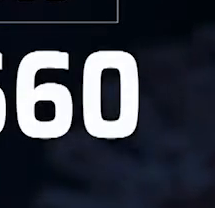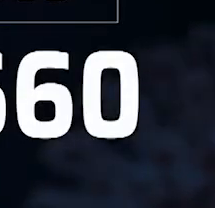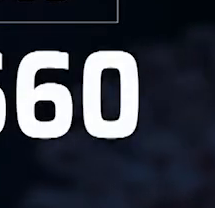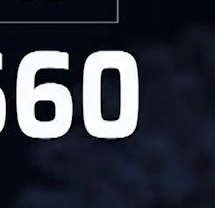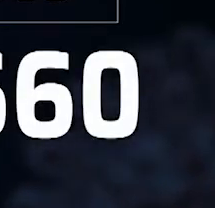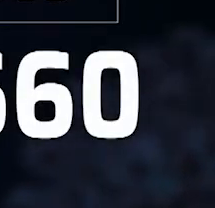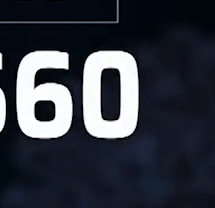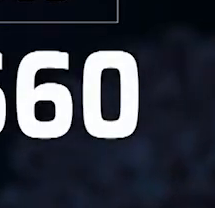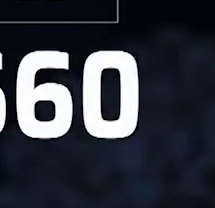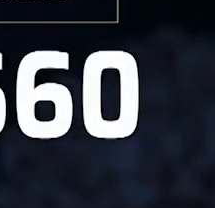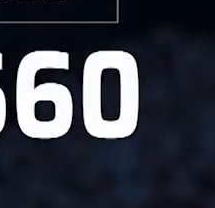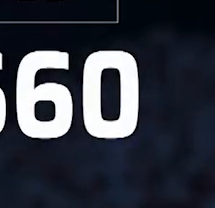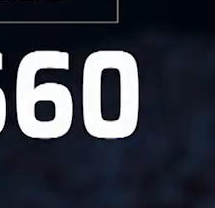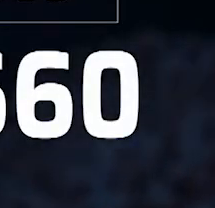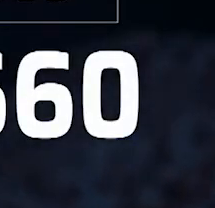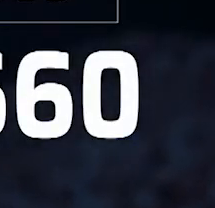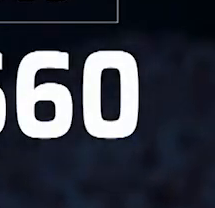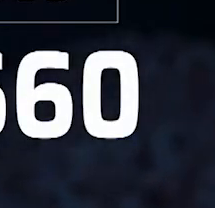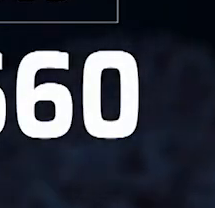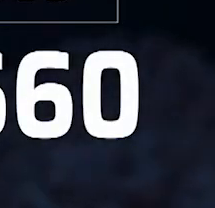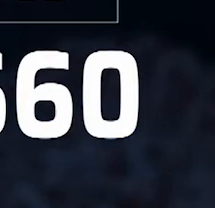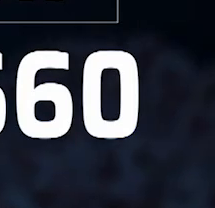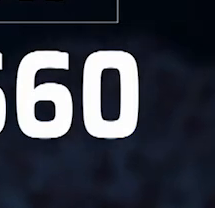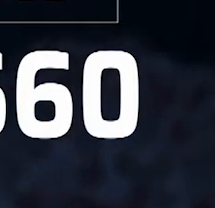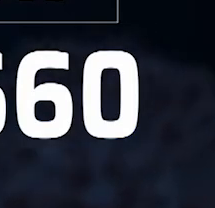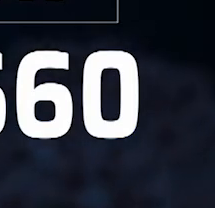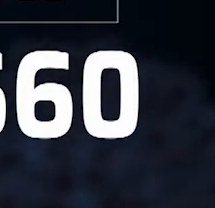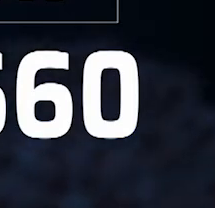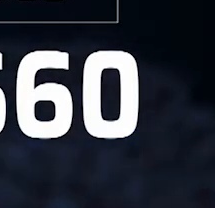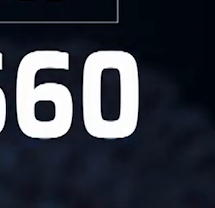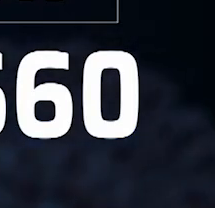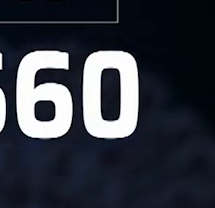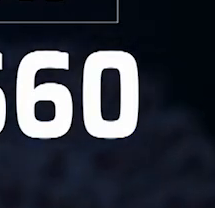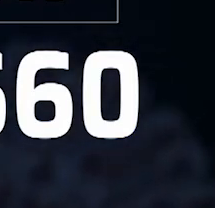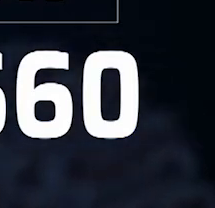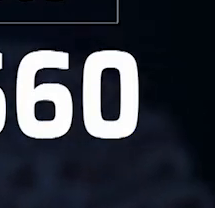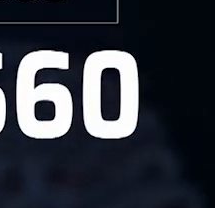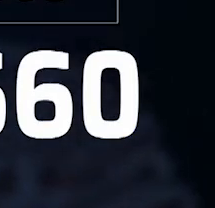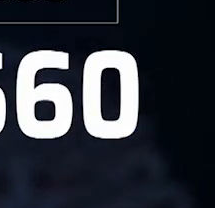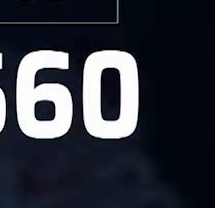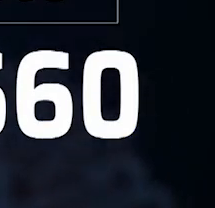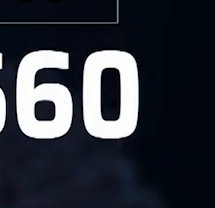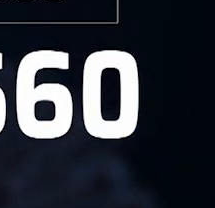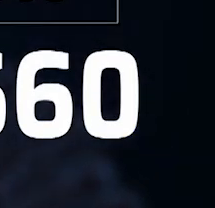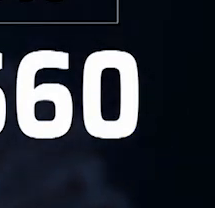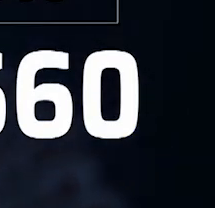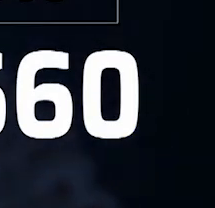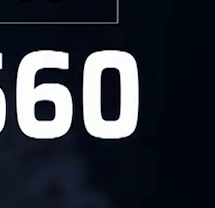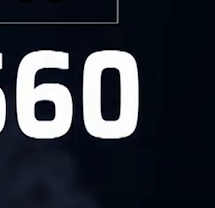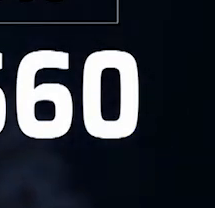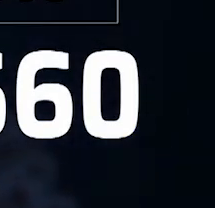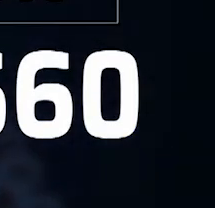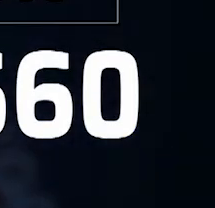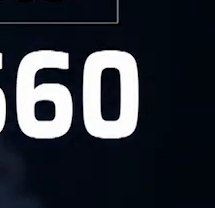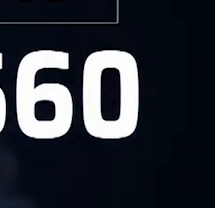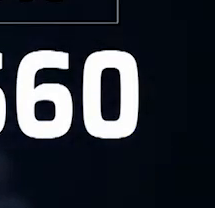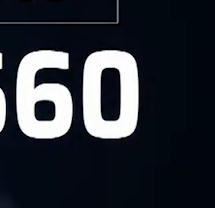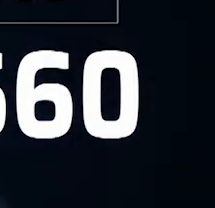En Colombia, tenemos a hoy, 7,248 casos nuevos, 55